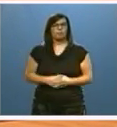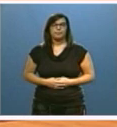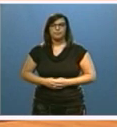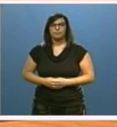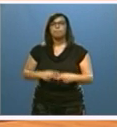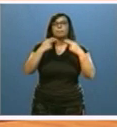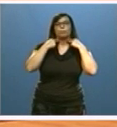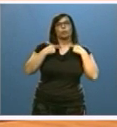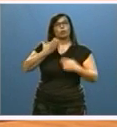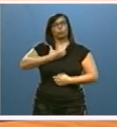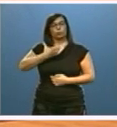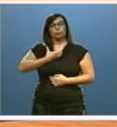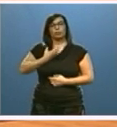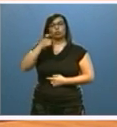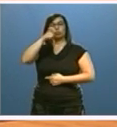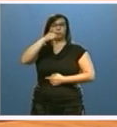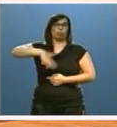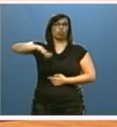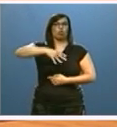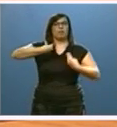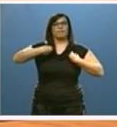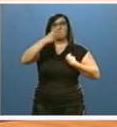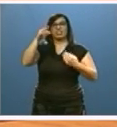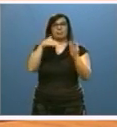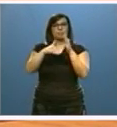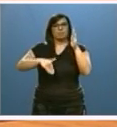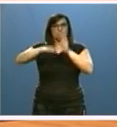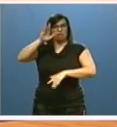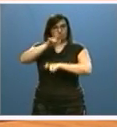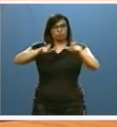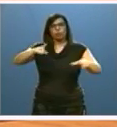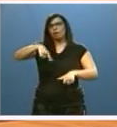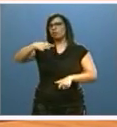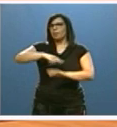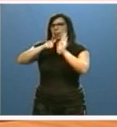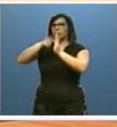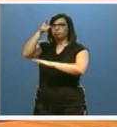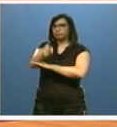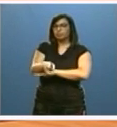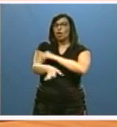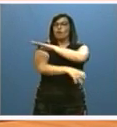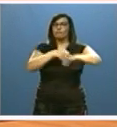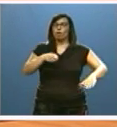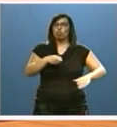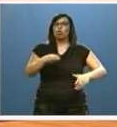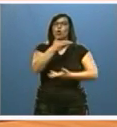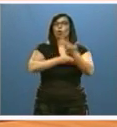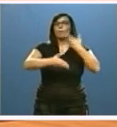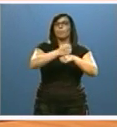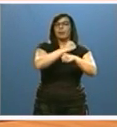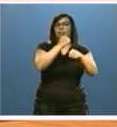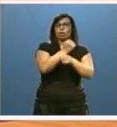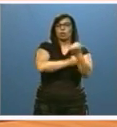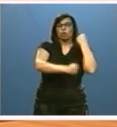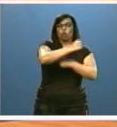Diputaciones y ayuntamientos de más de 20.000 habitantes deben, por ley, destinar la mitad del Fondo de Cooperación Económica vinculado a ingresos de